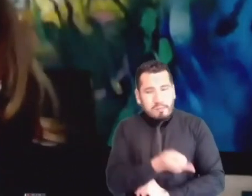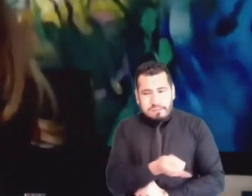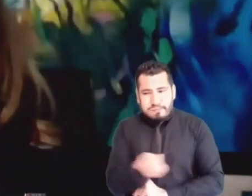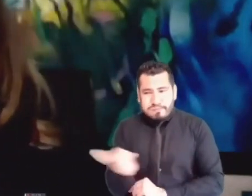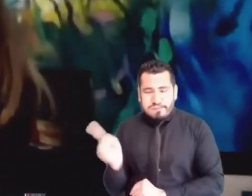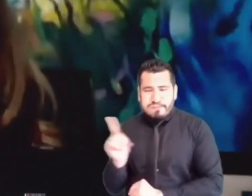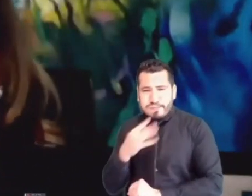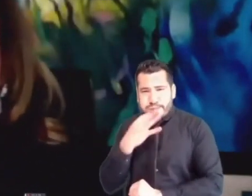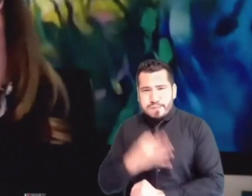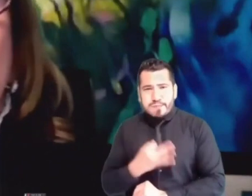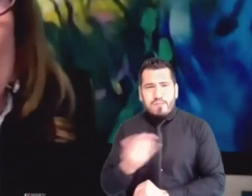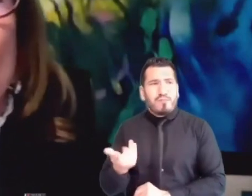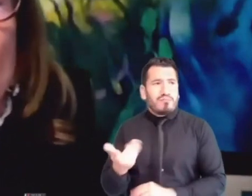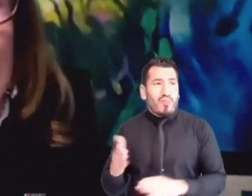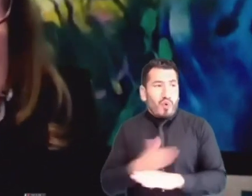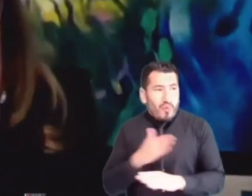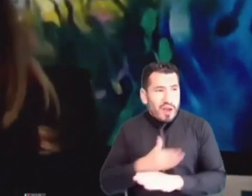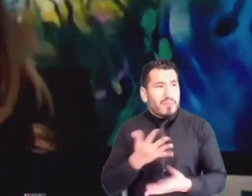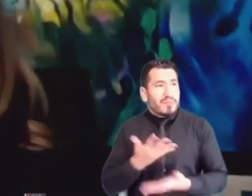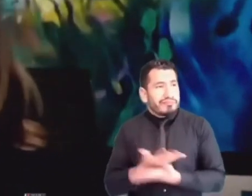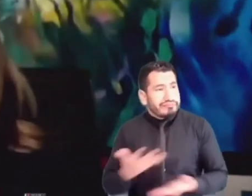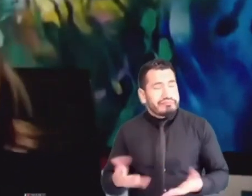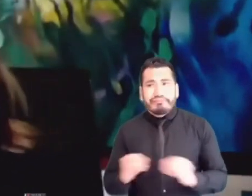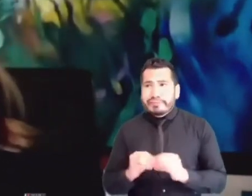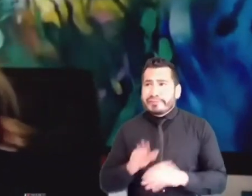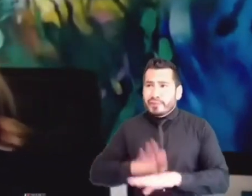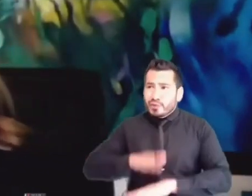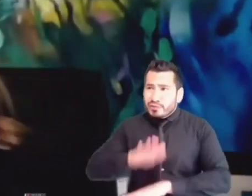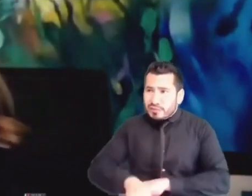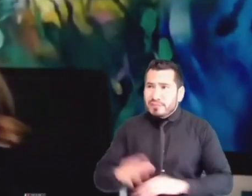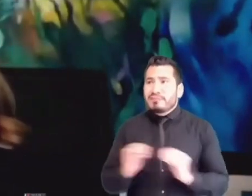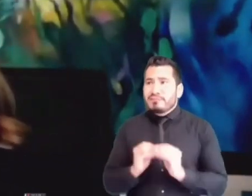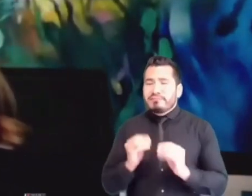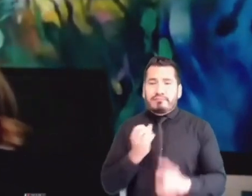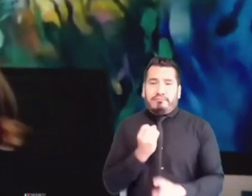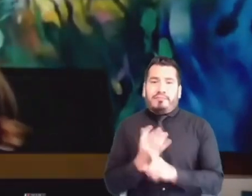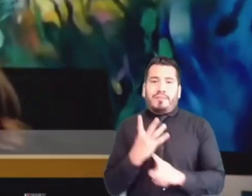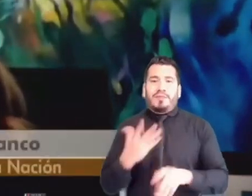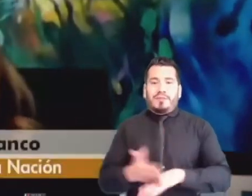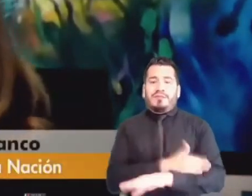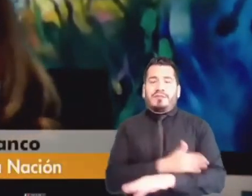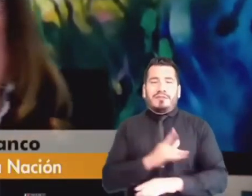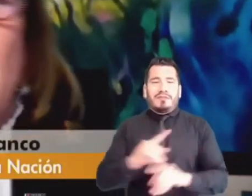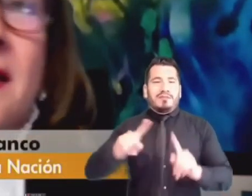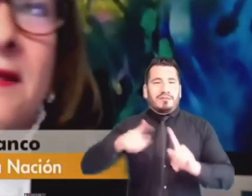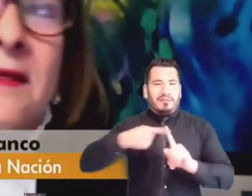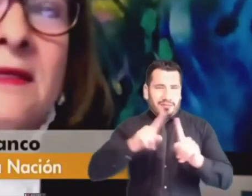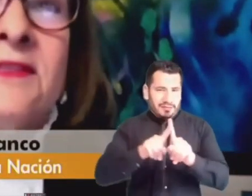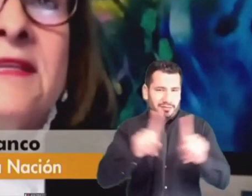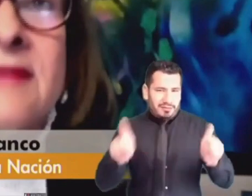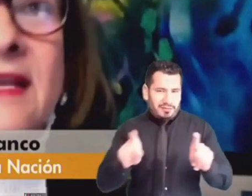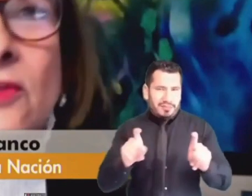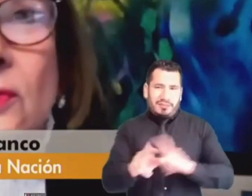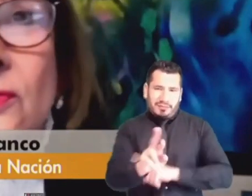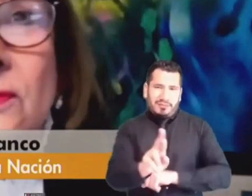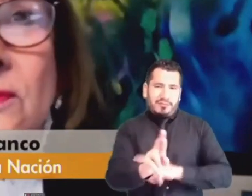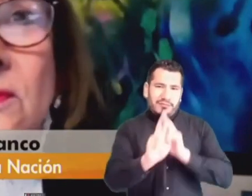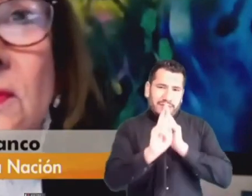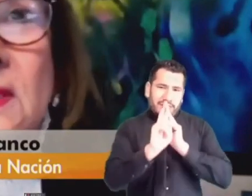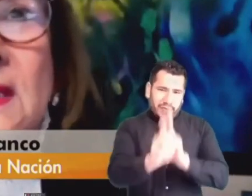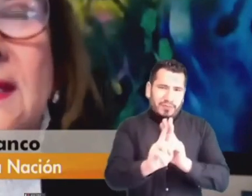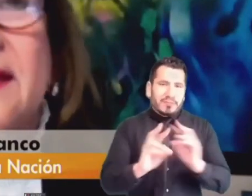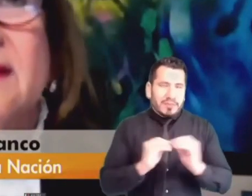problemática y las consecuencias y el impacto de lo que hablé en la primera respuesta, podemos trabajar sin sesgos